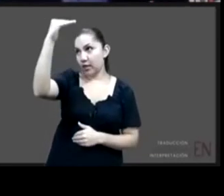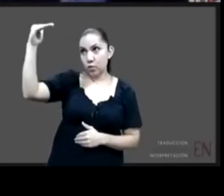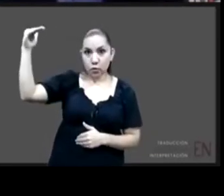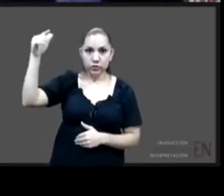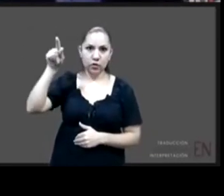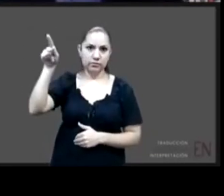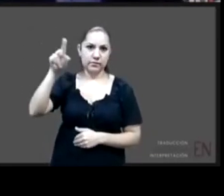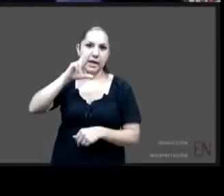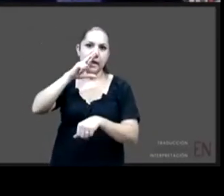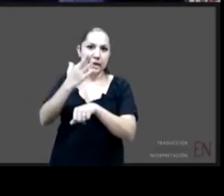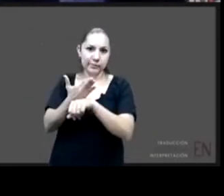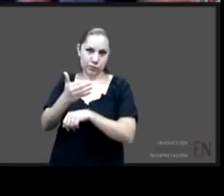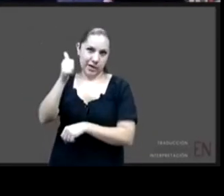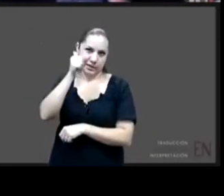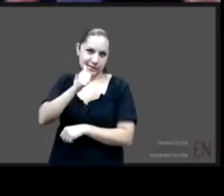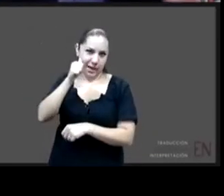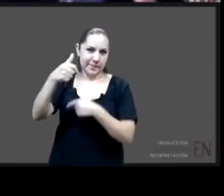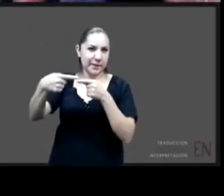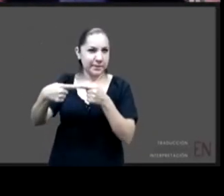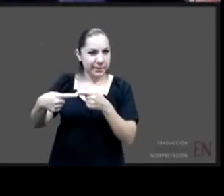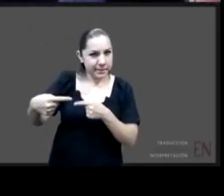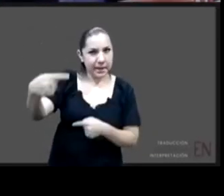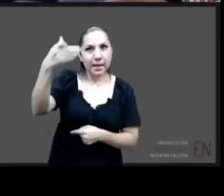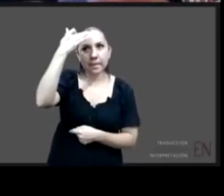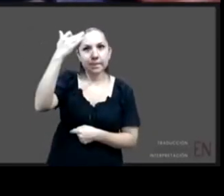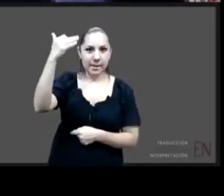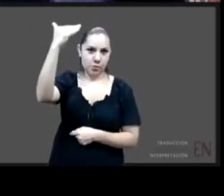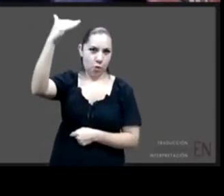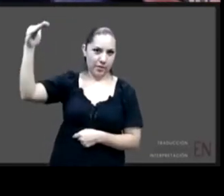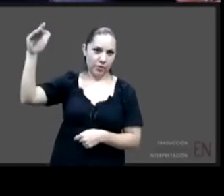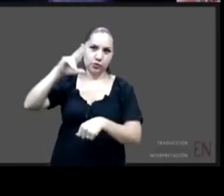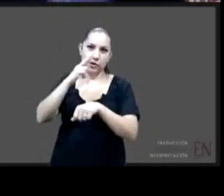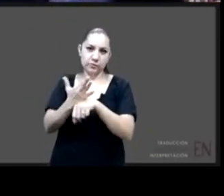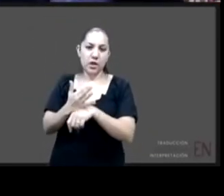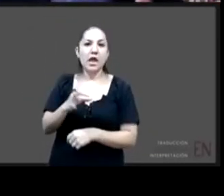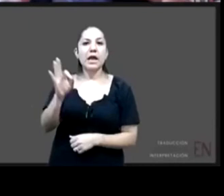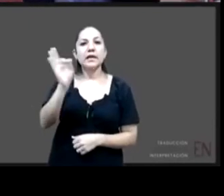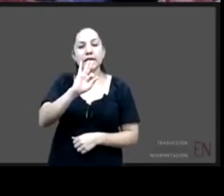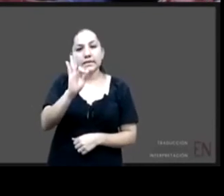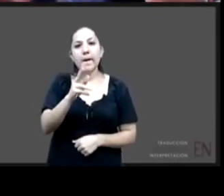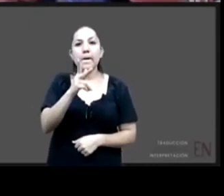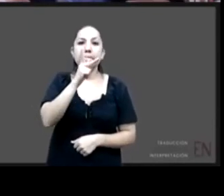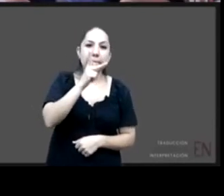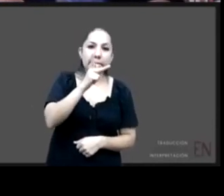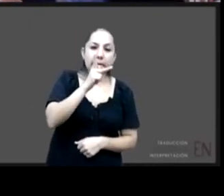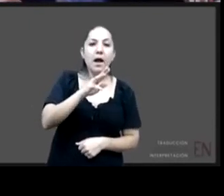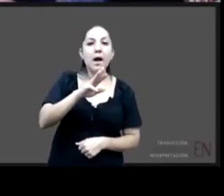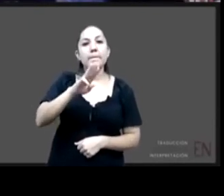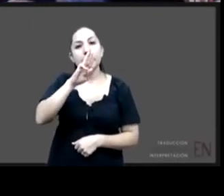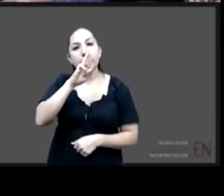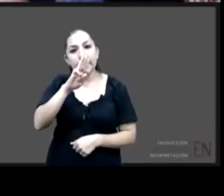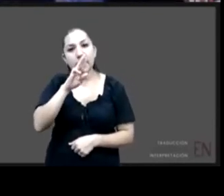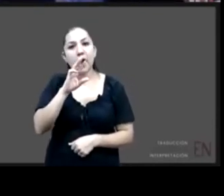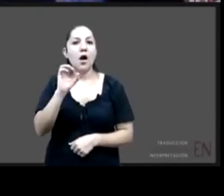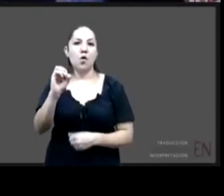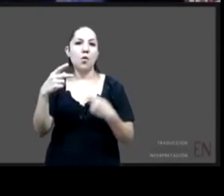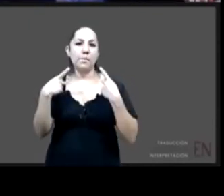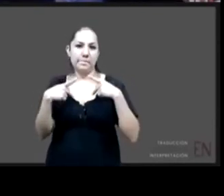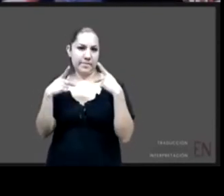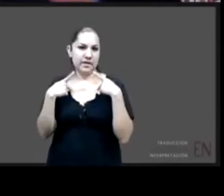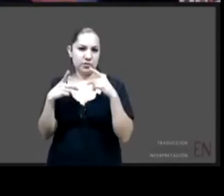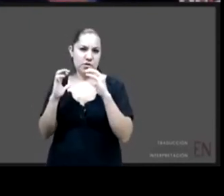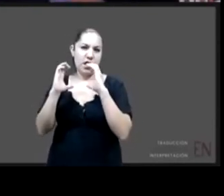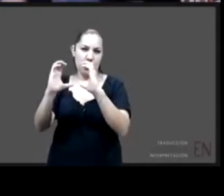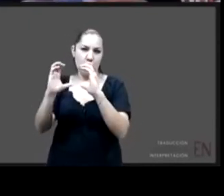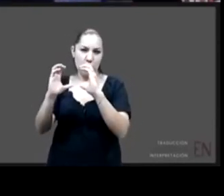que pueden ser padre madre la familia amplia cuidadores pero tener estos referentes responsables